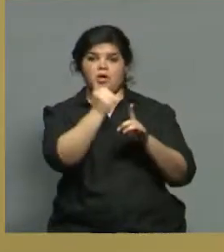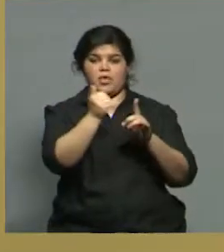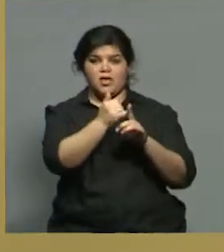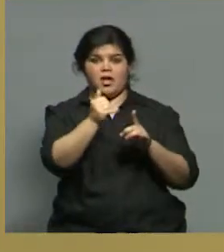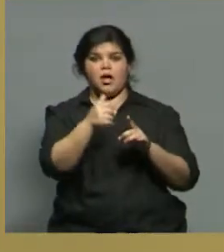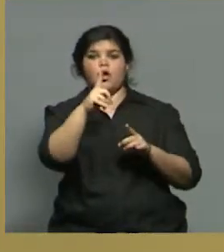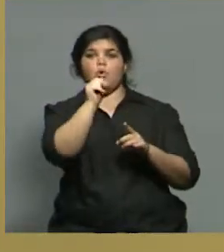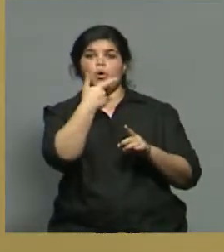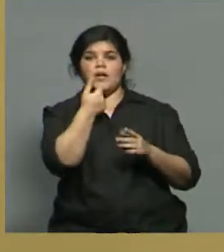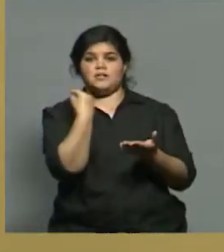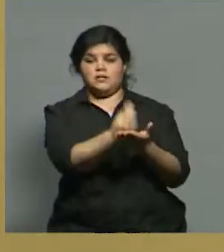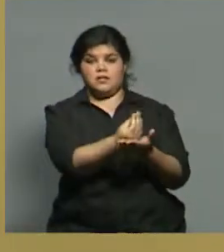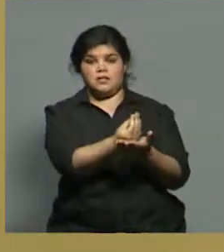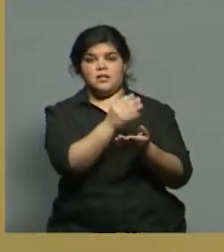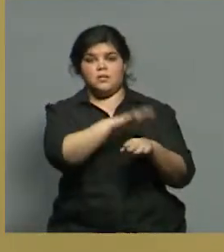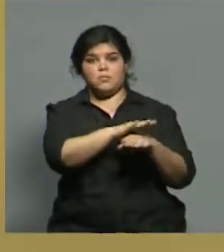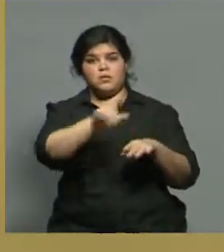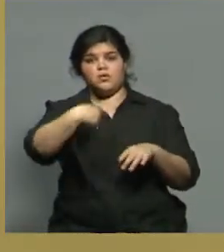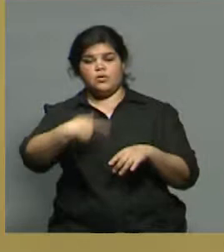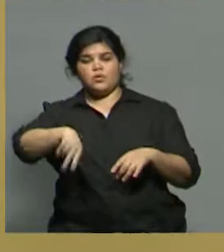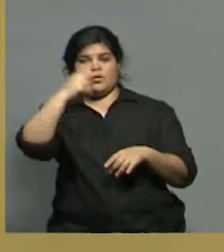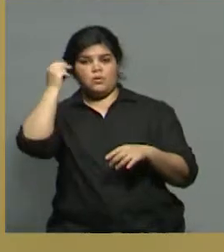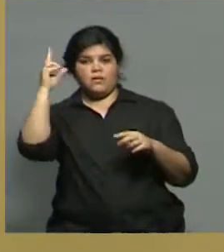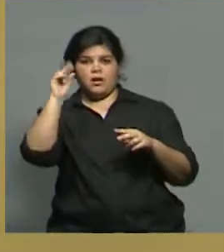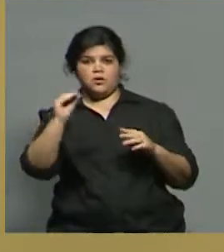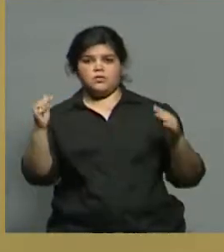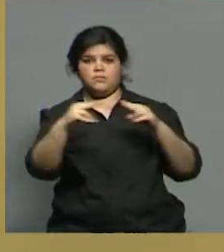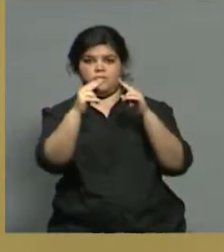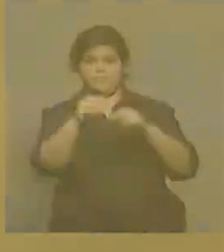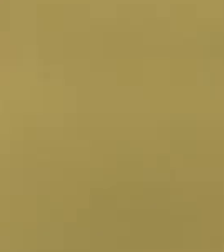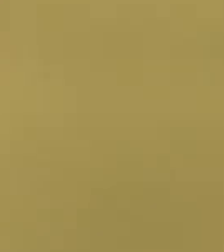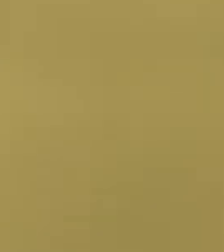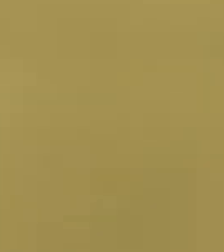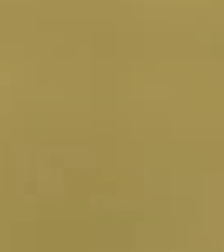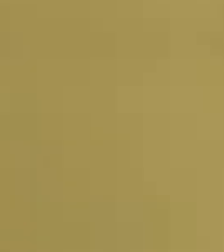la conducción de Lucas Laborda y nosotros nos encontramos a las 21. Muchas gracias por quedarte.